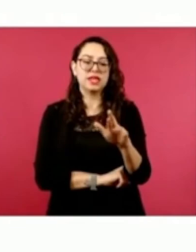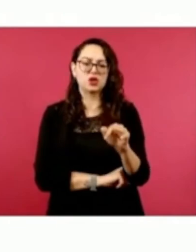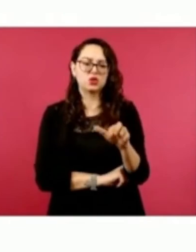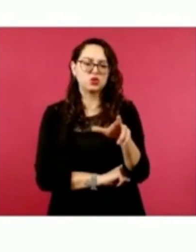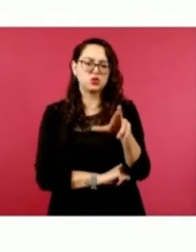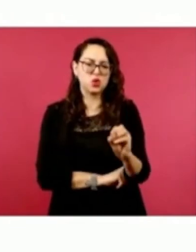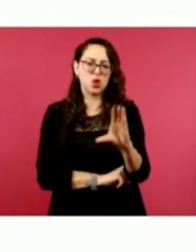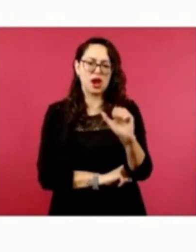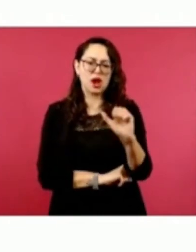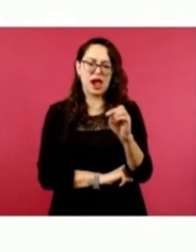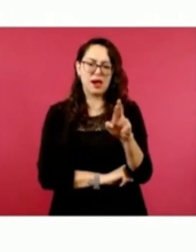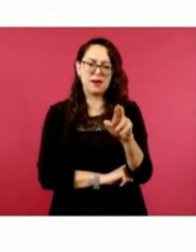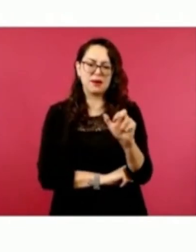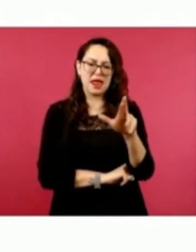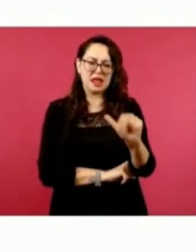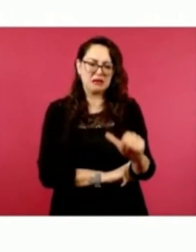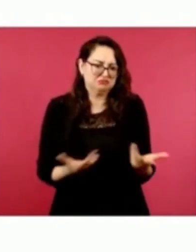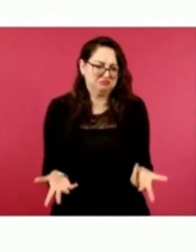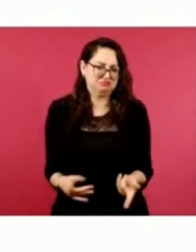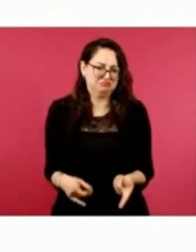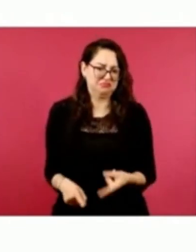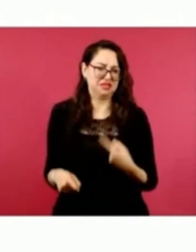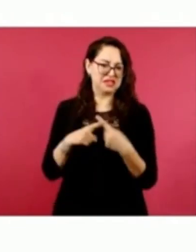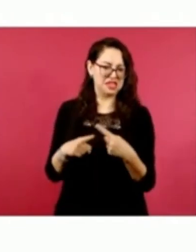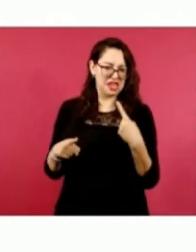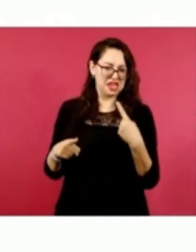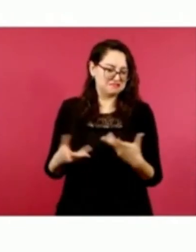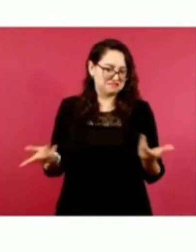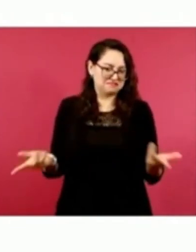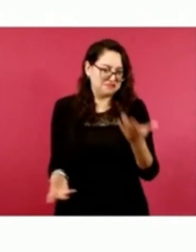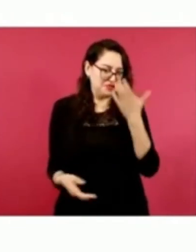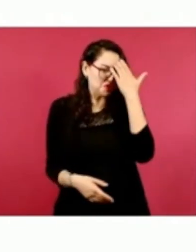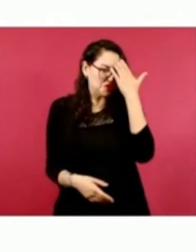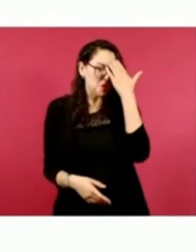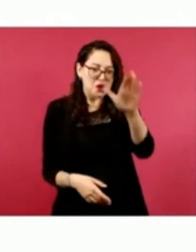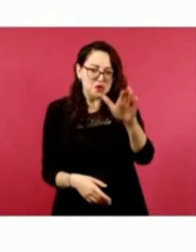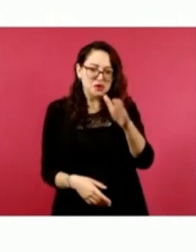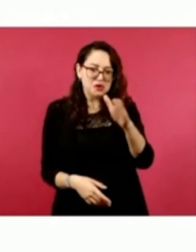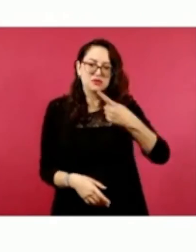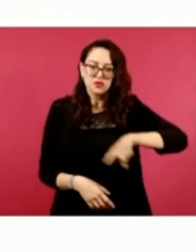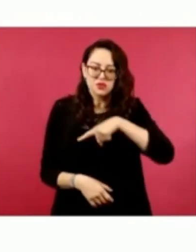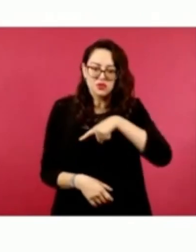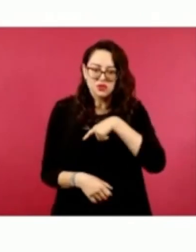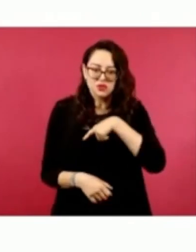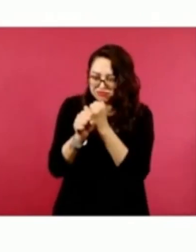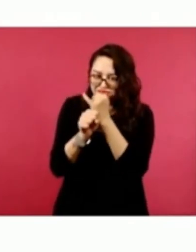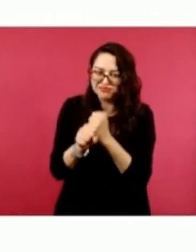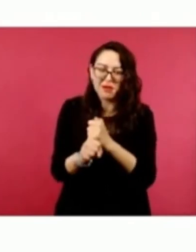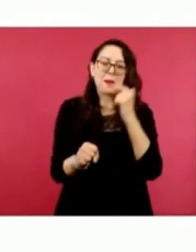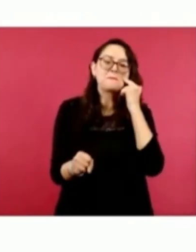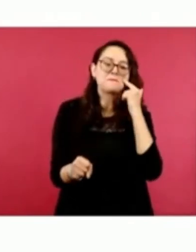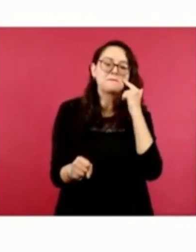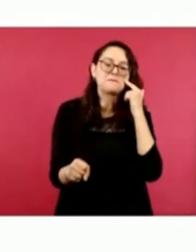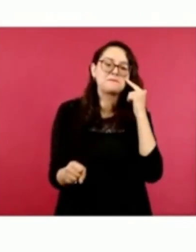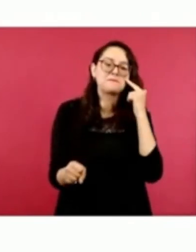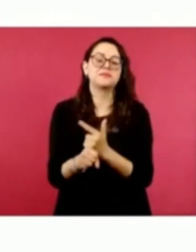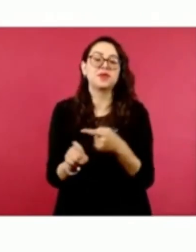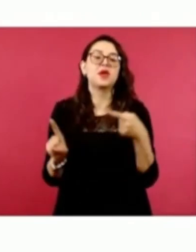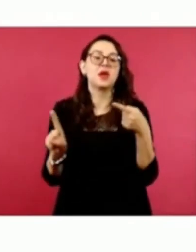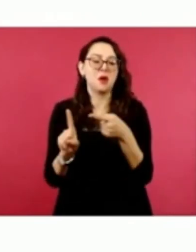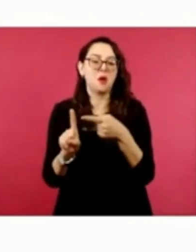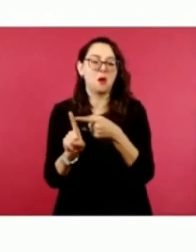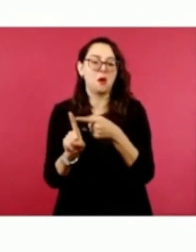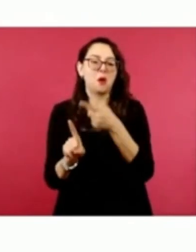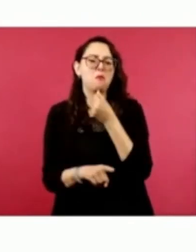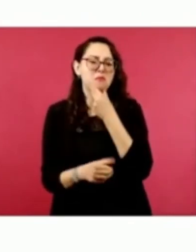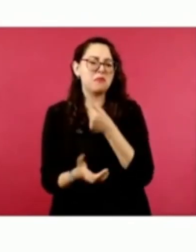Pero ¿quién es esta persona? Su nombre no nos dice nada. No obstante, después de horas de investigación, lo encontramos. Jesús Arturo Contla Cabrera es un